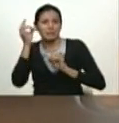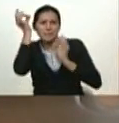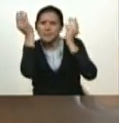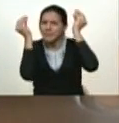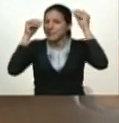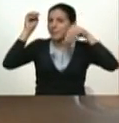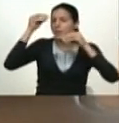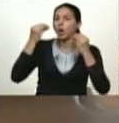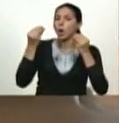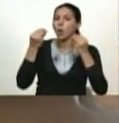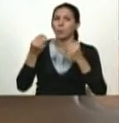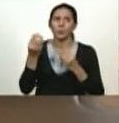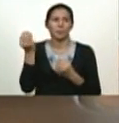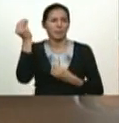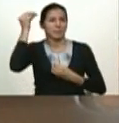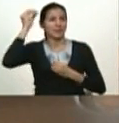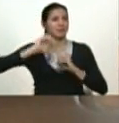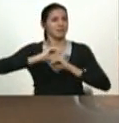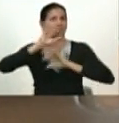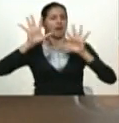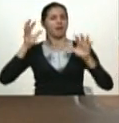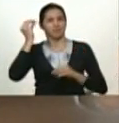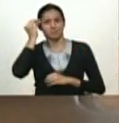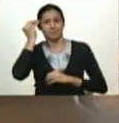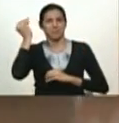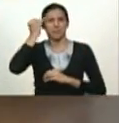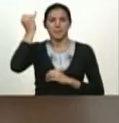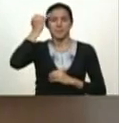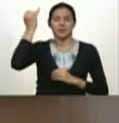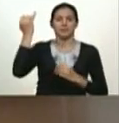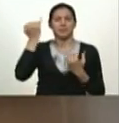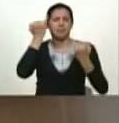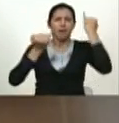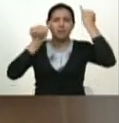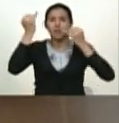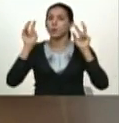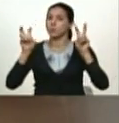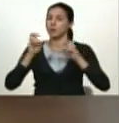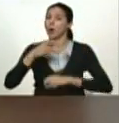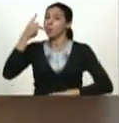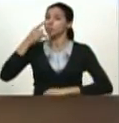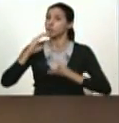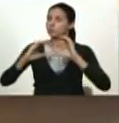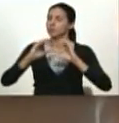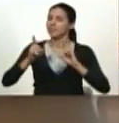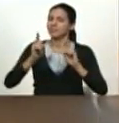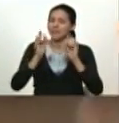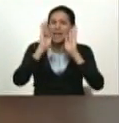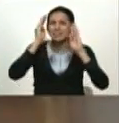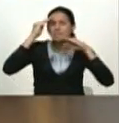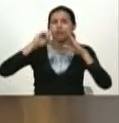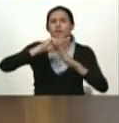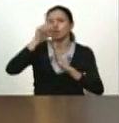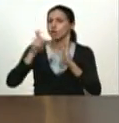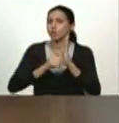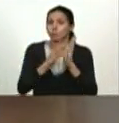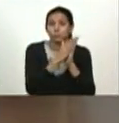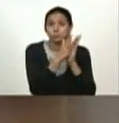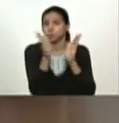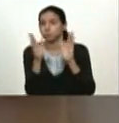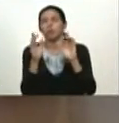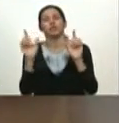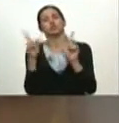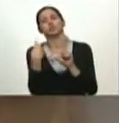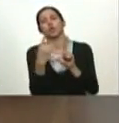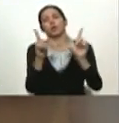vencer la maldad qué creatividad y la política comunicacional debe abarcarlo todo no sólo la televisión la